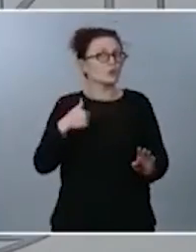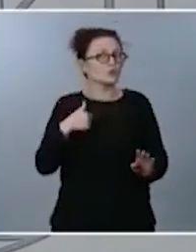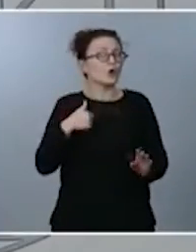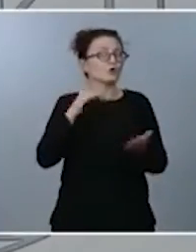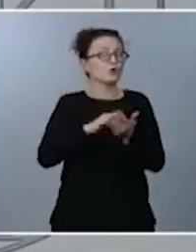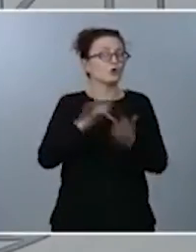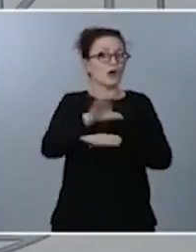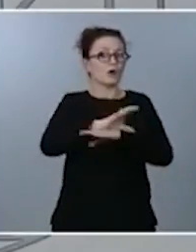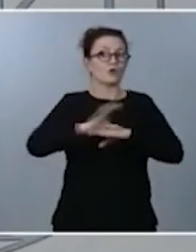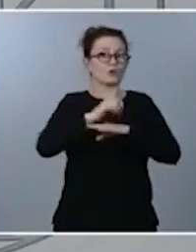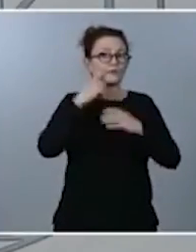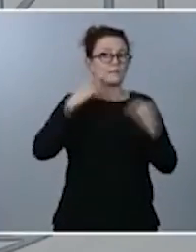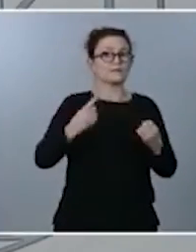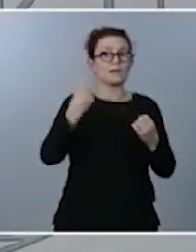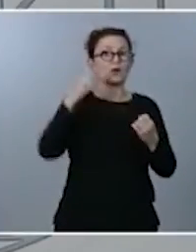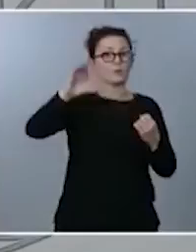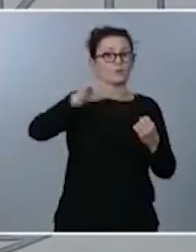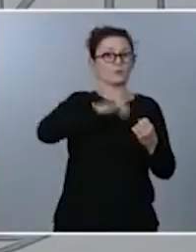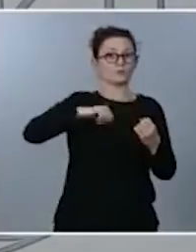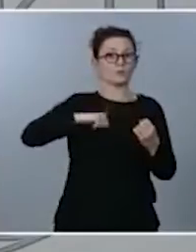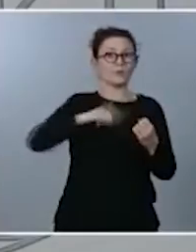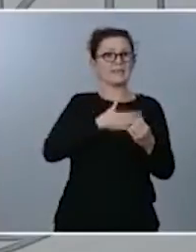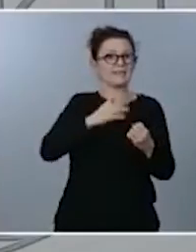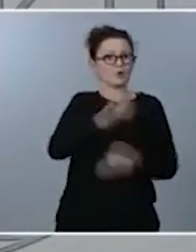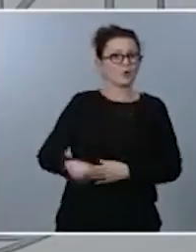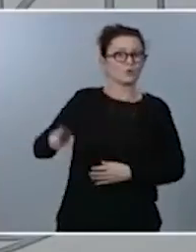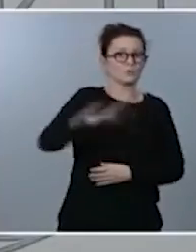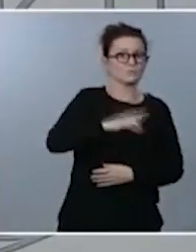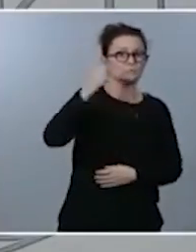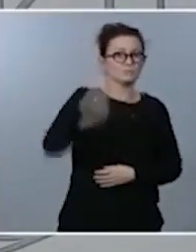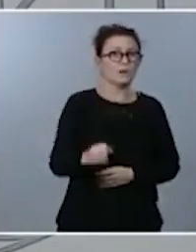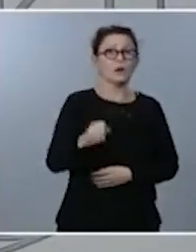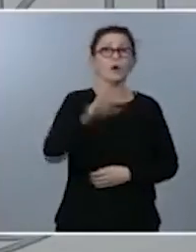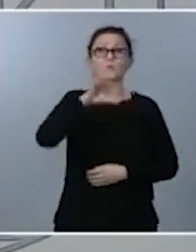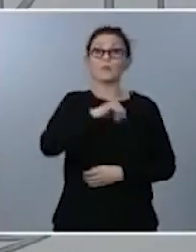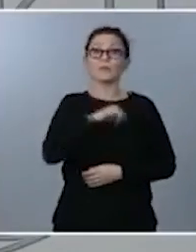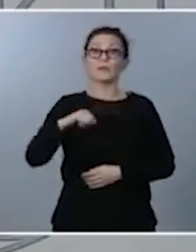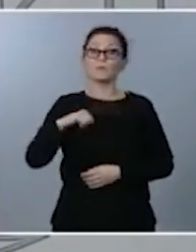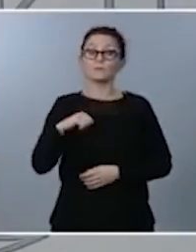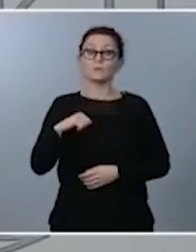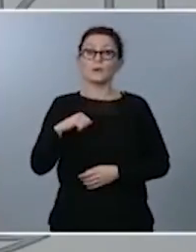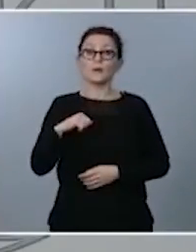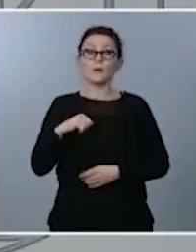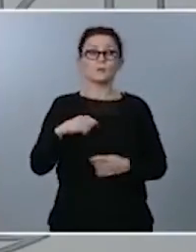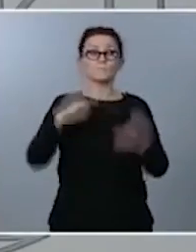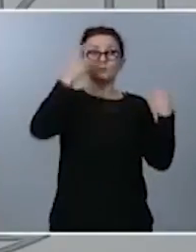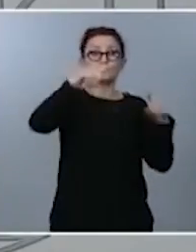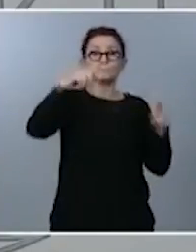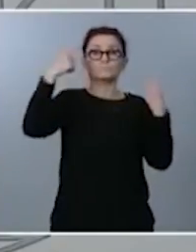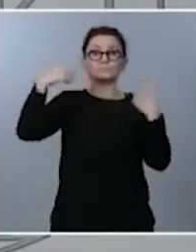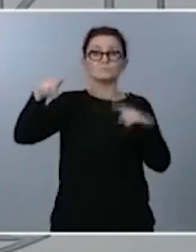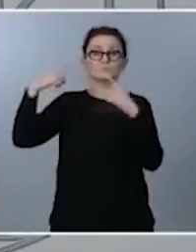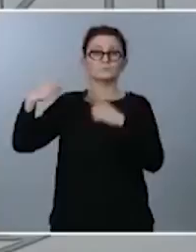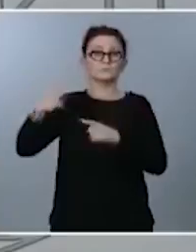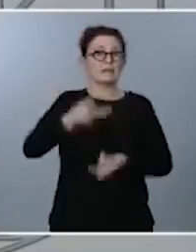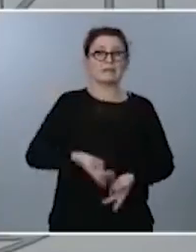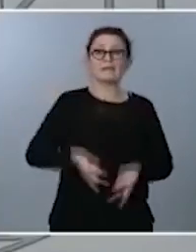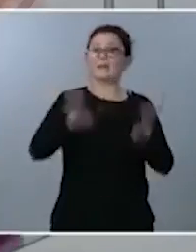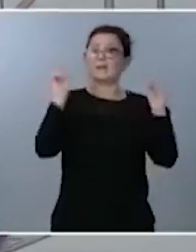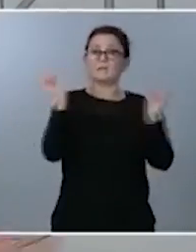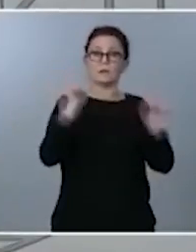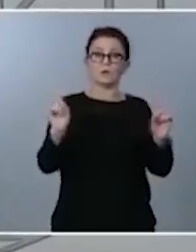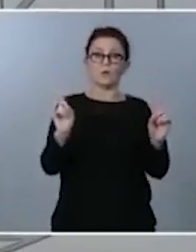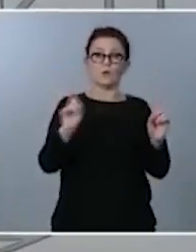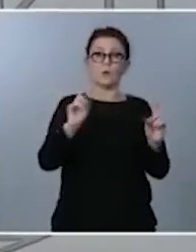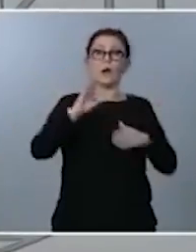en una comunidad autónoma y lo quiero reforzar cada comunidad autónoma no va por libre los sistemas sanitarios incluidos de salud pública no